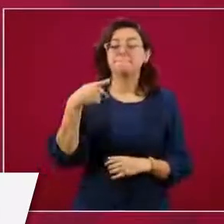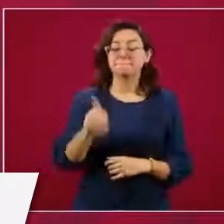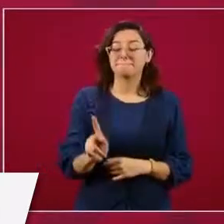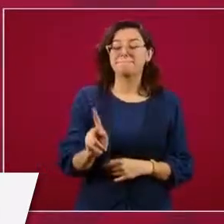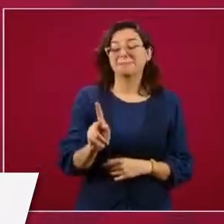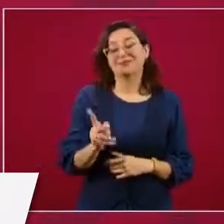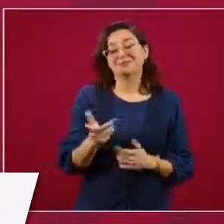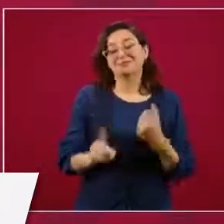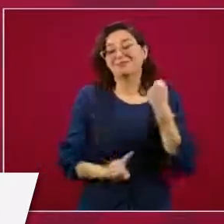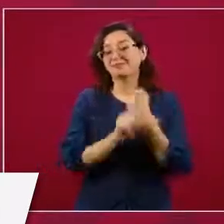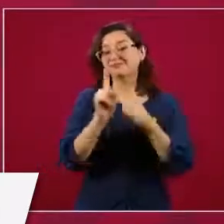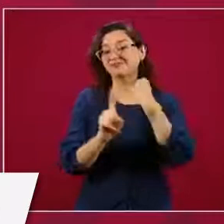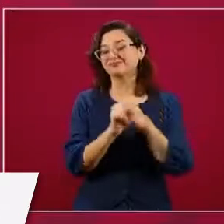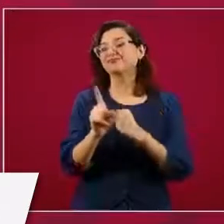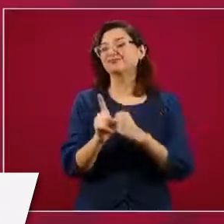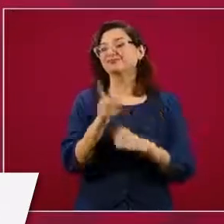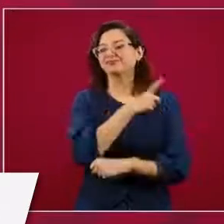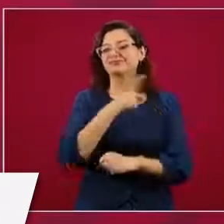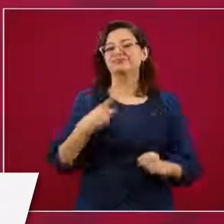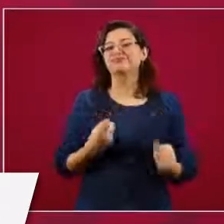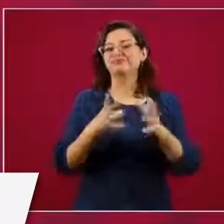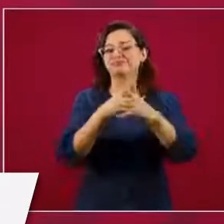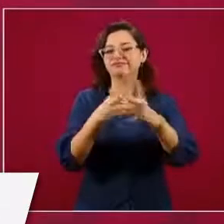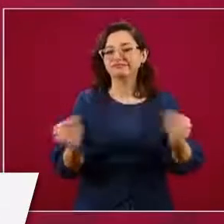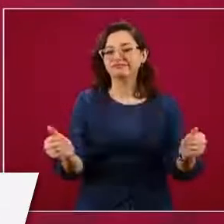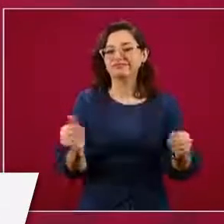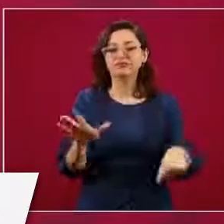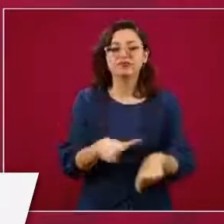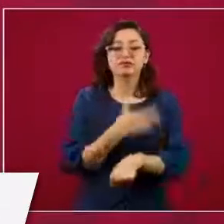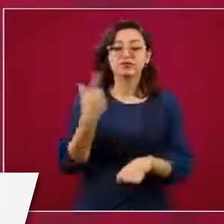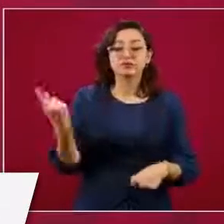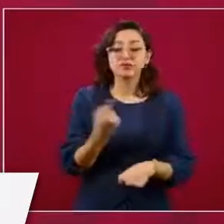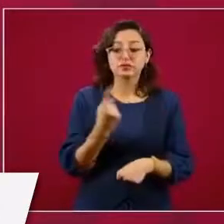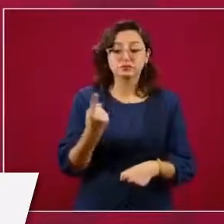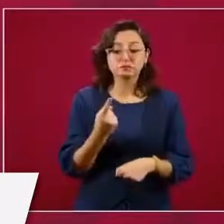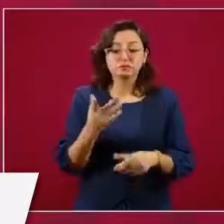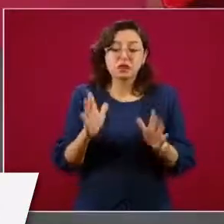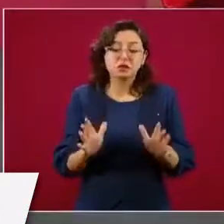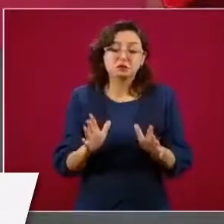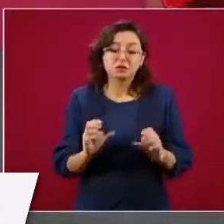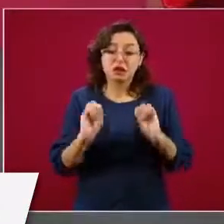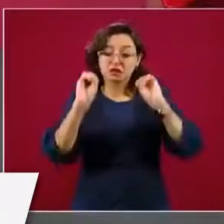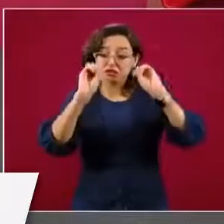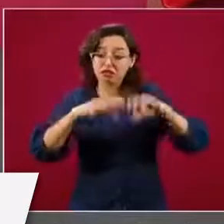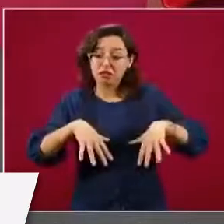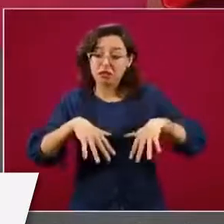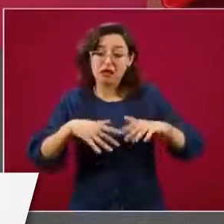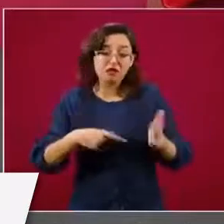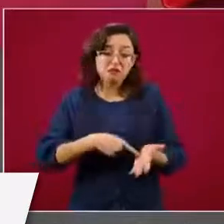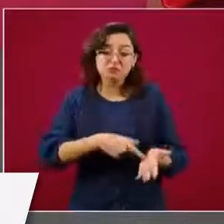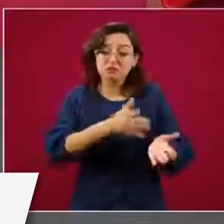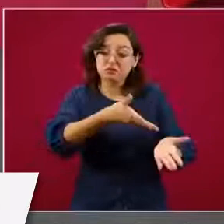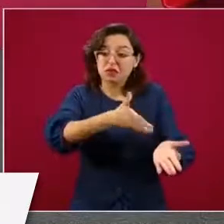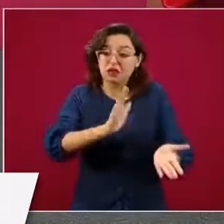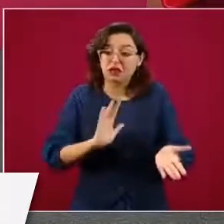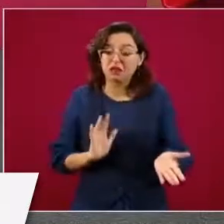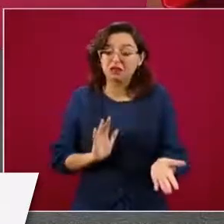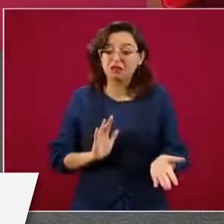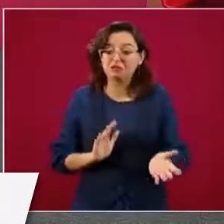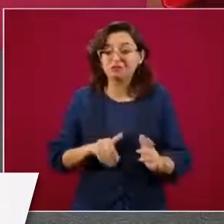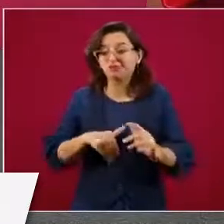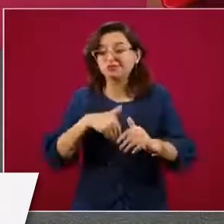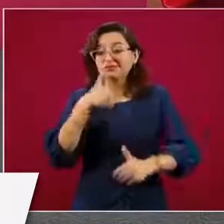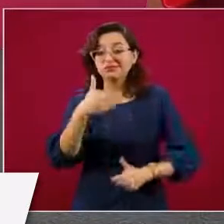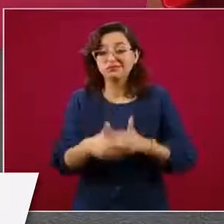que resolverlo, porque si se deja como está, van a